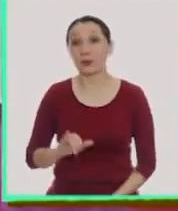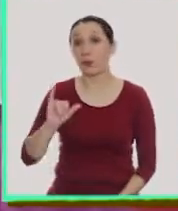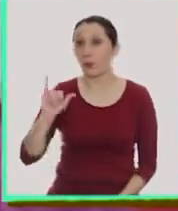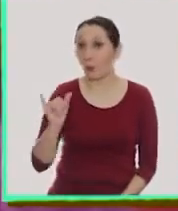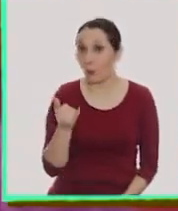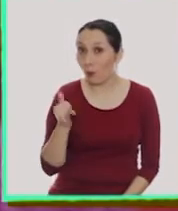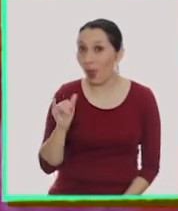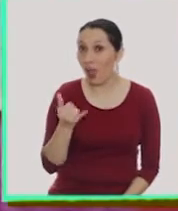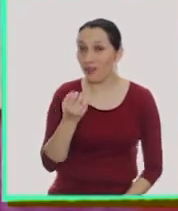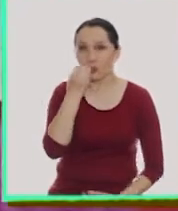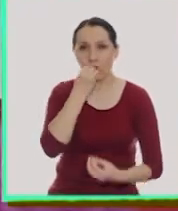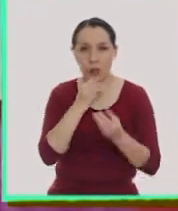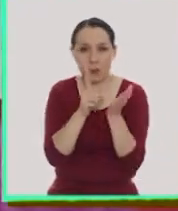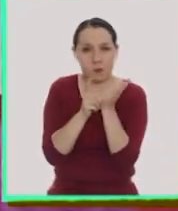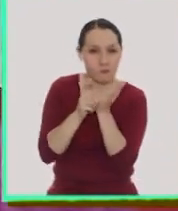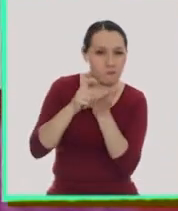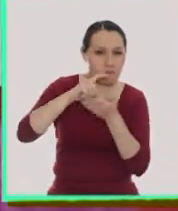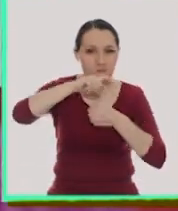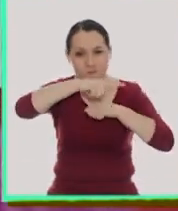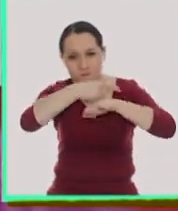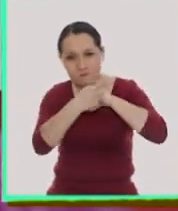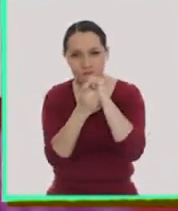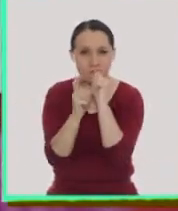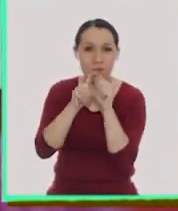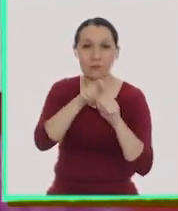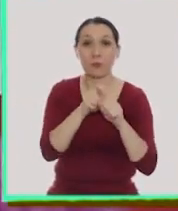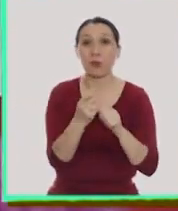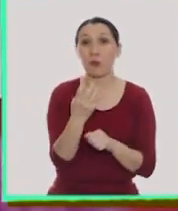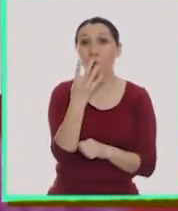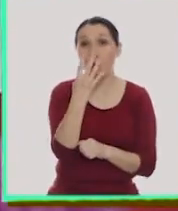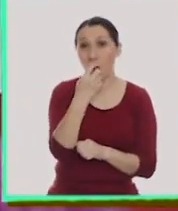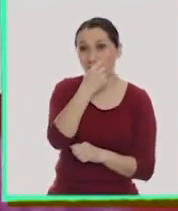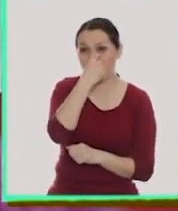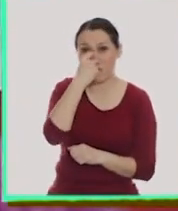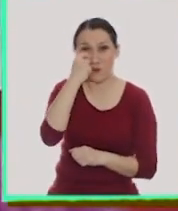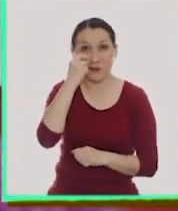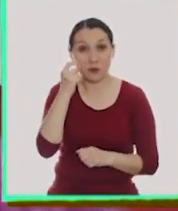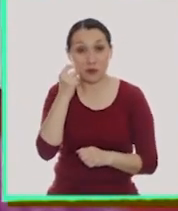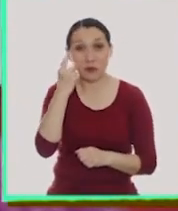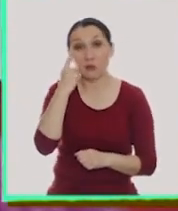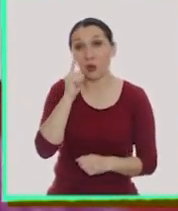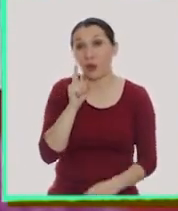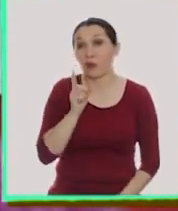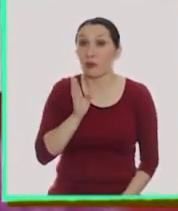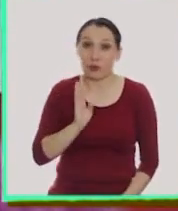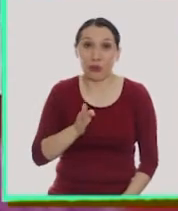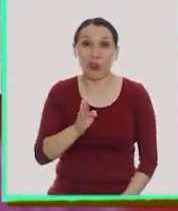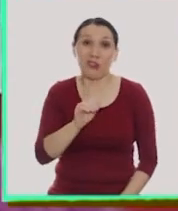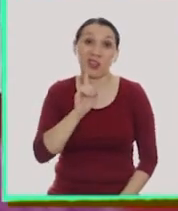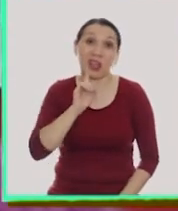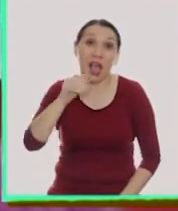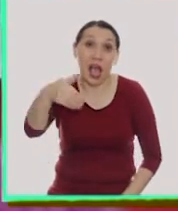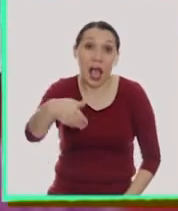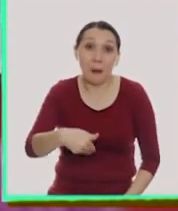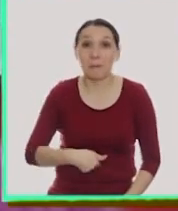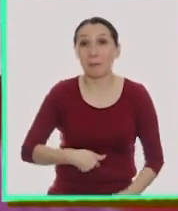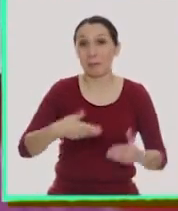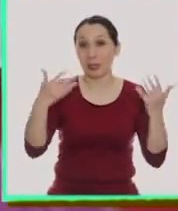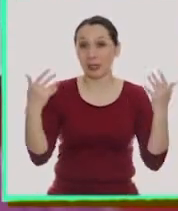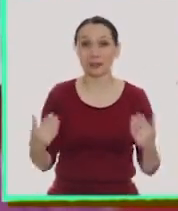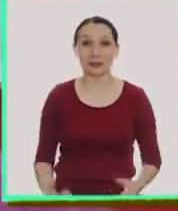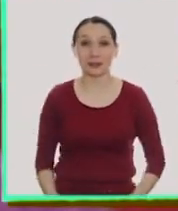El jueves comió y comió y atravesó cuatro fresas. Pero todavía tenía